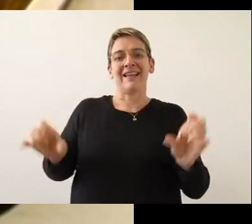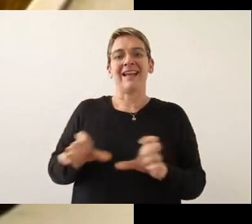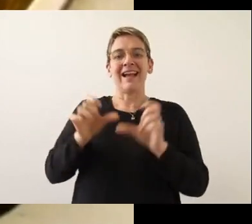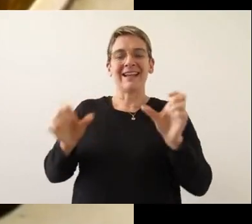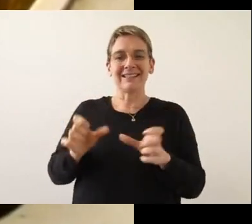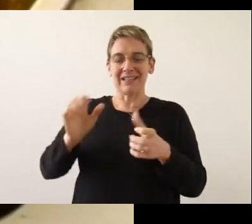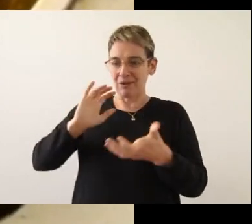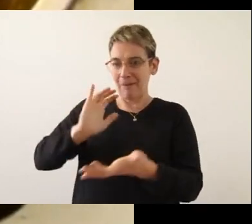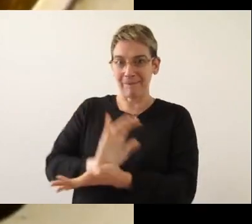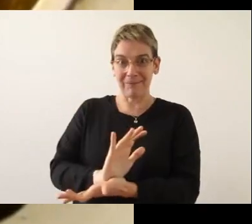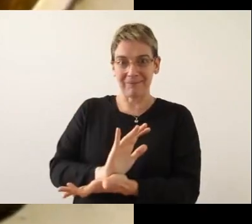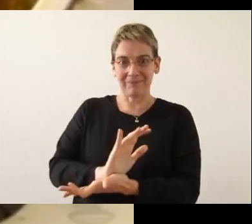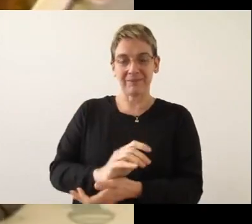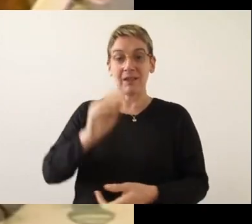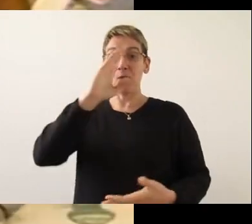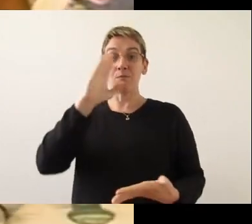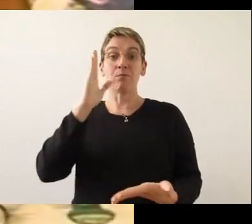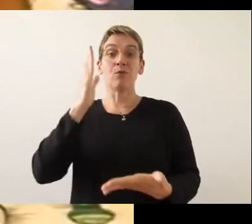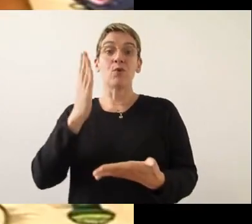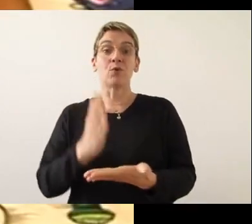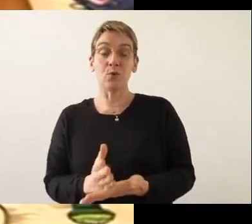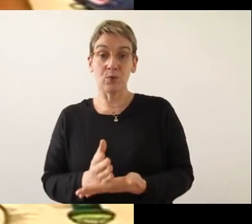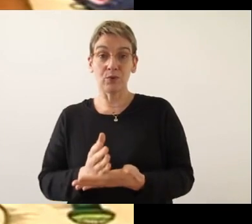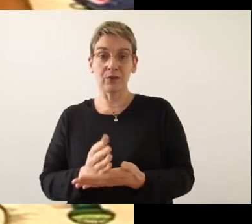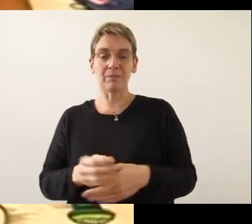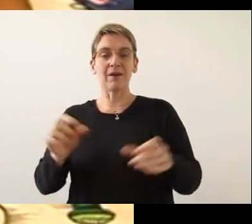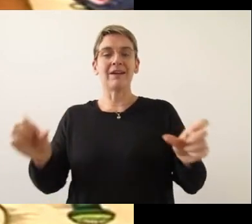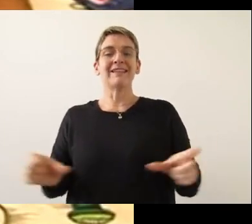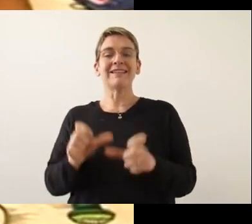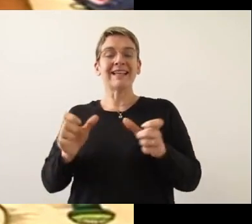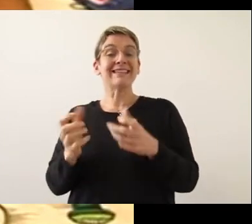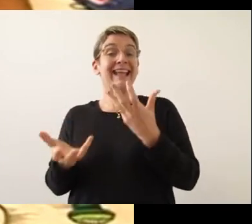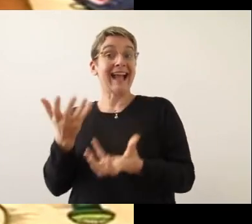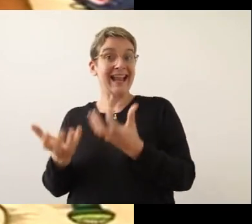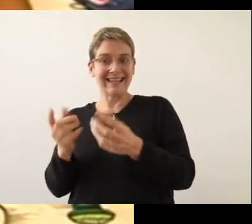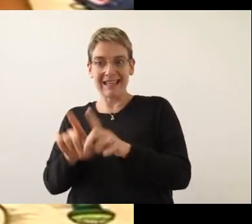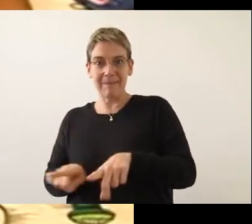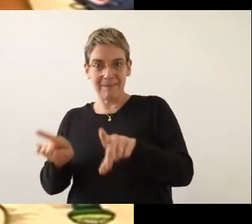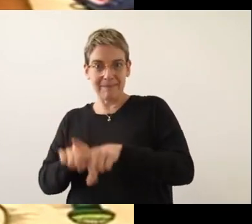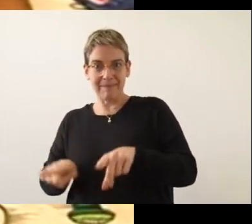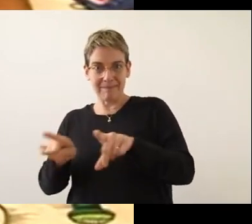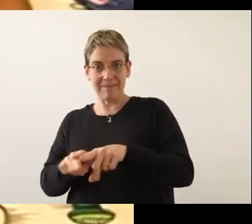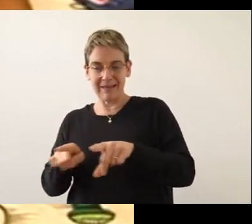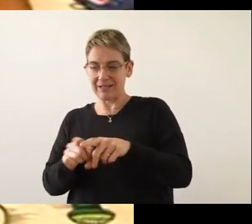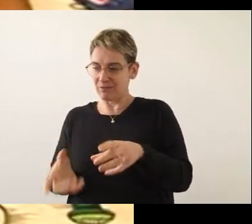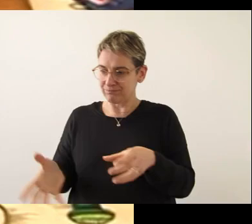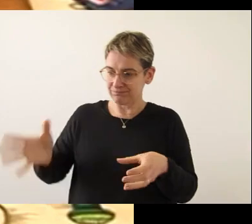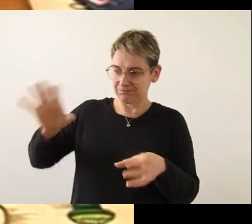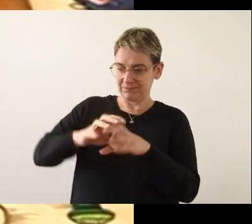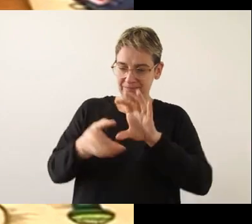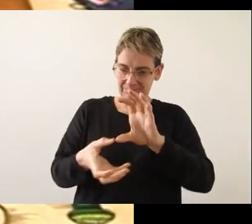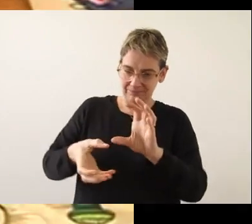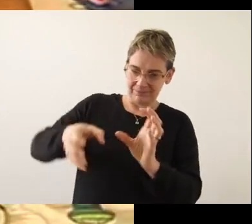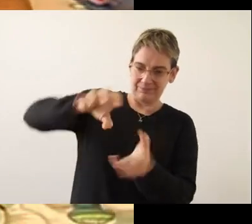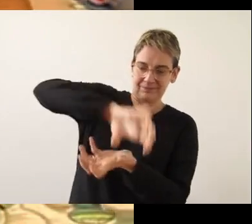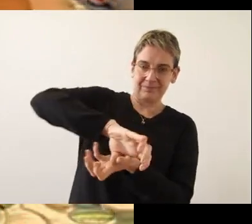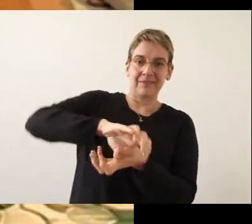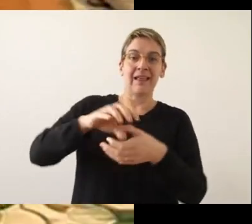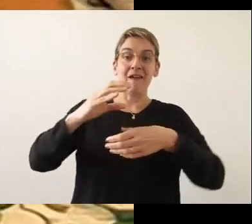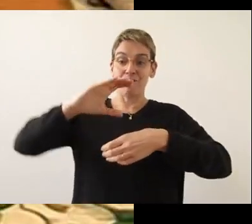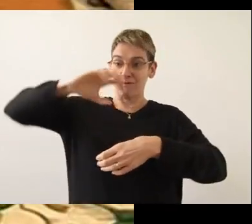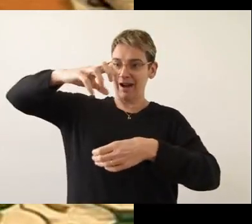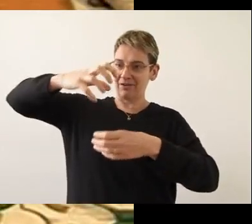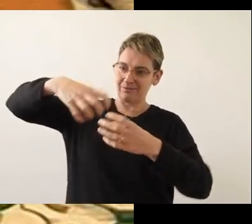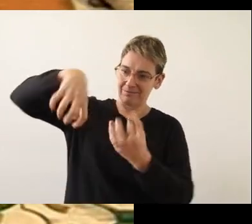quedando una huella. Por último, se envasa en caliente de forma hermética y se da vuelta